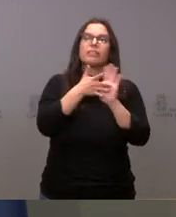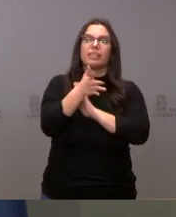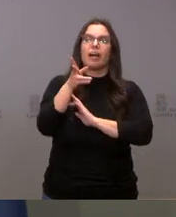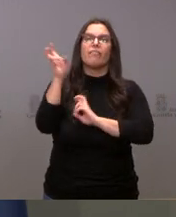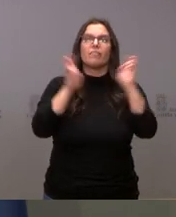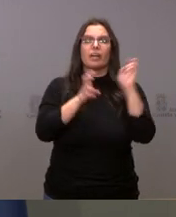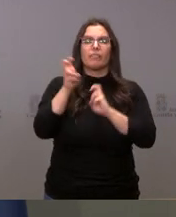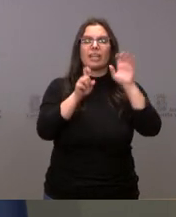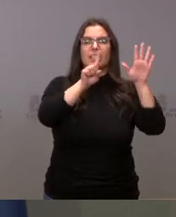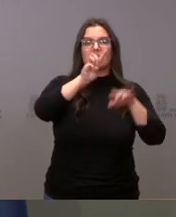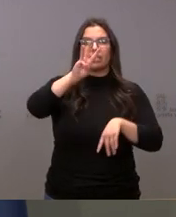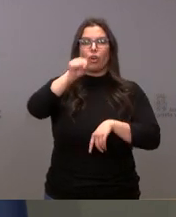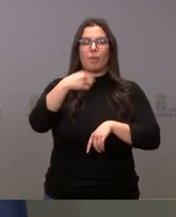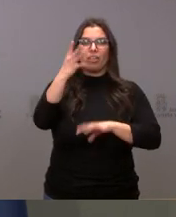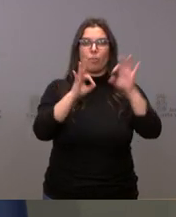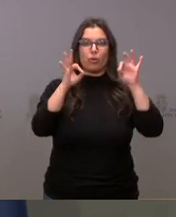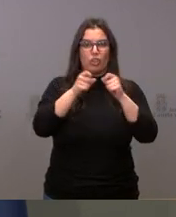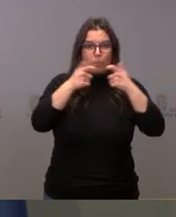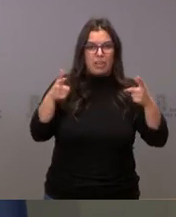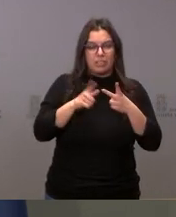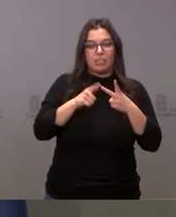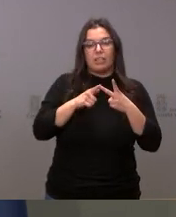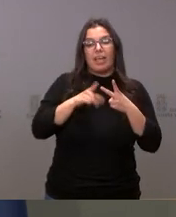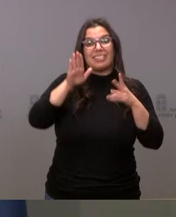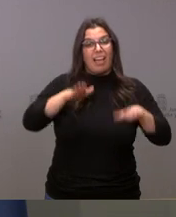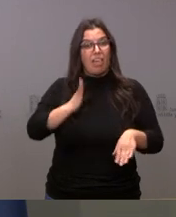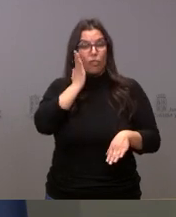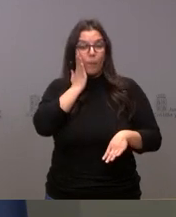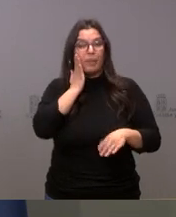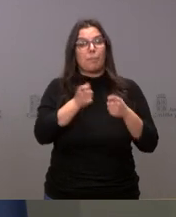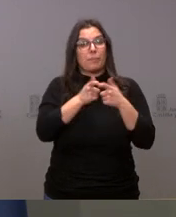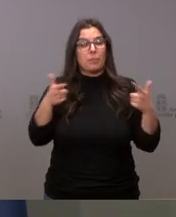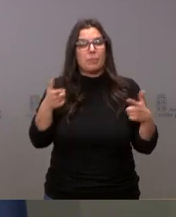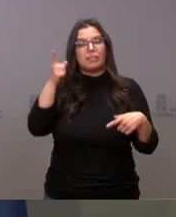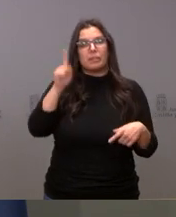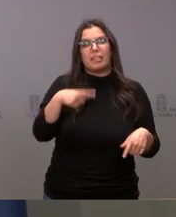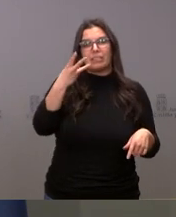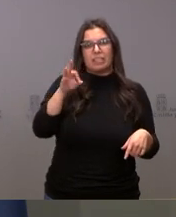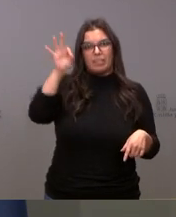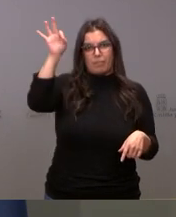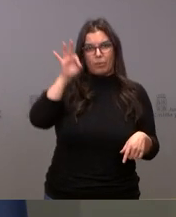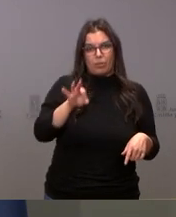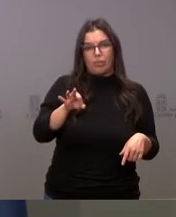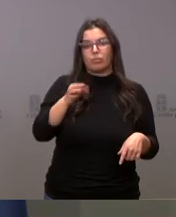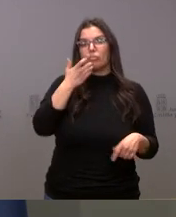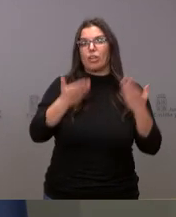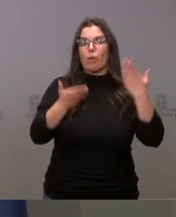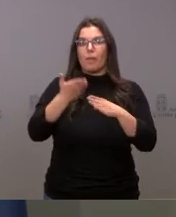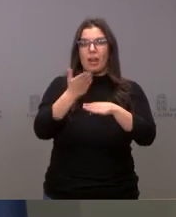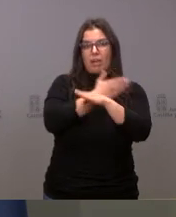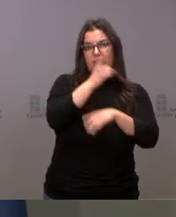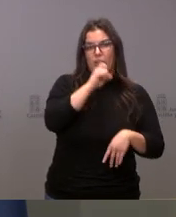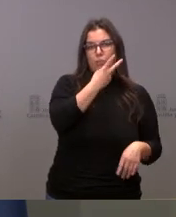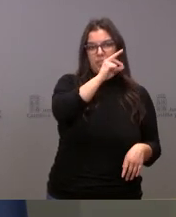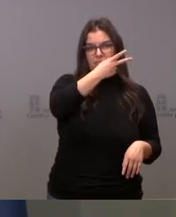73,5% y en términos de pernotaciones, un incremento del 70% respecto del ejercicio precedente.